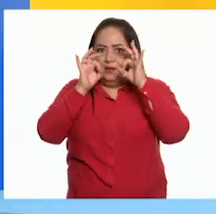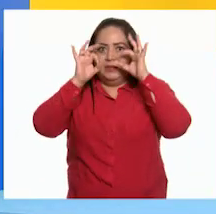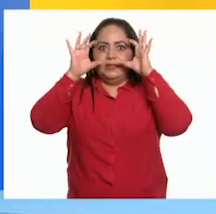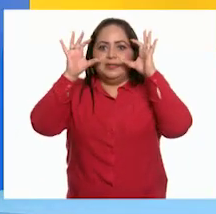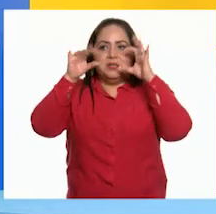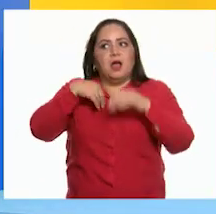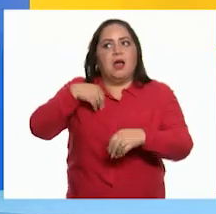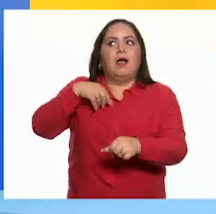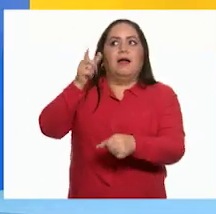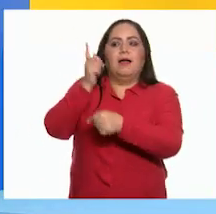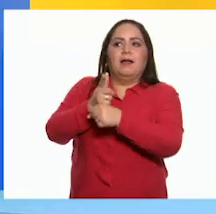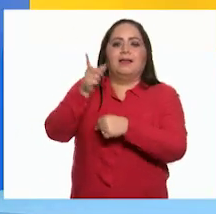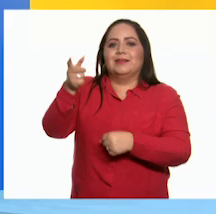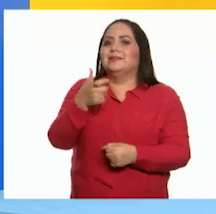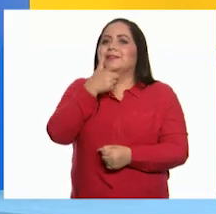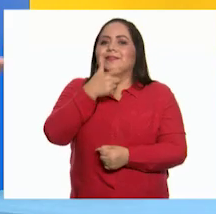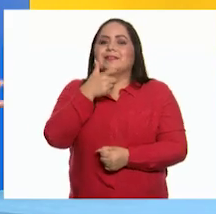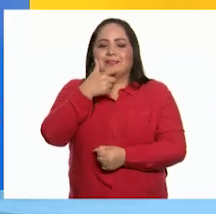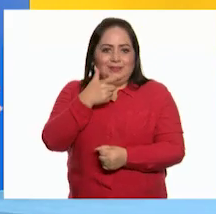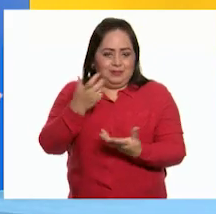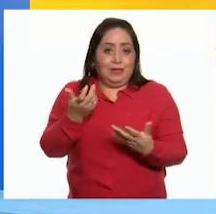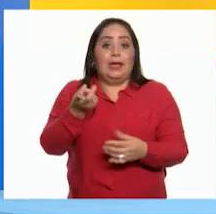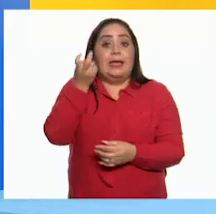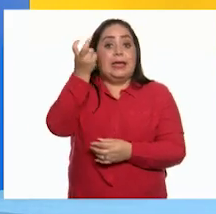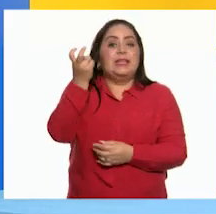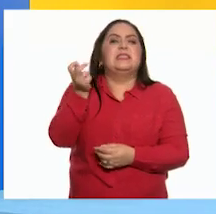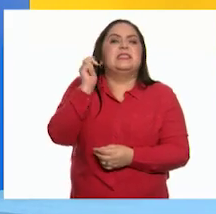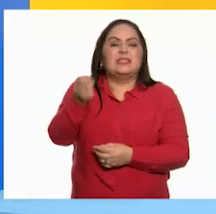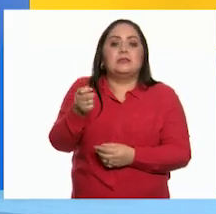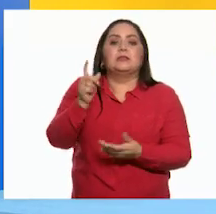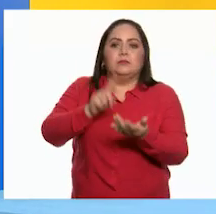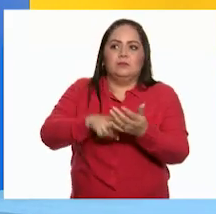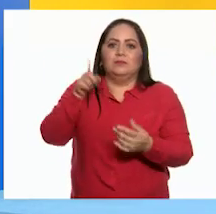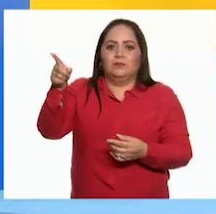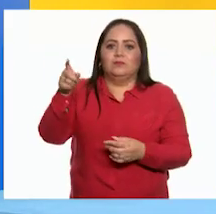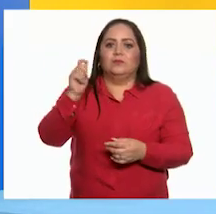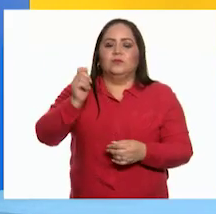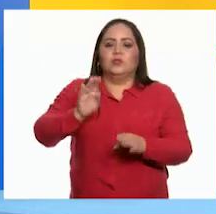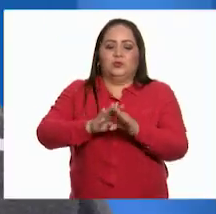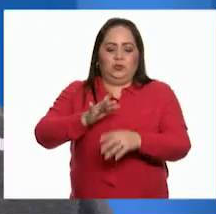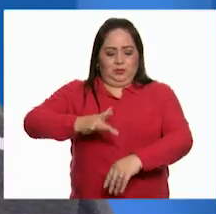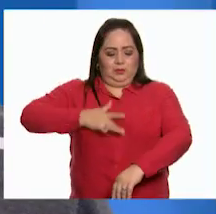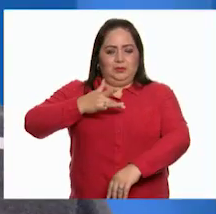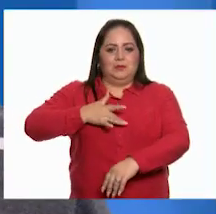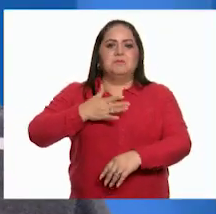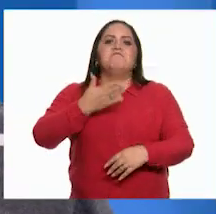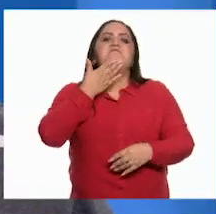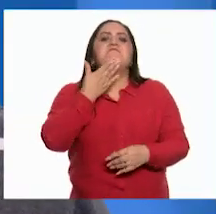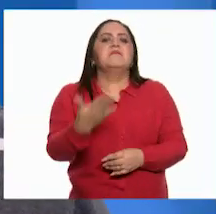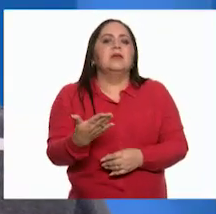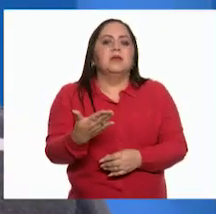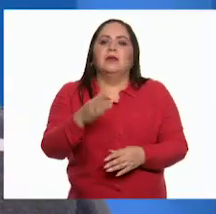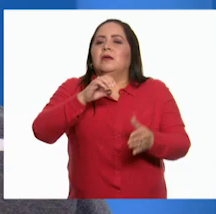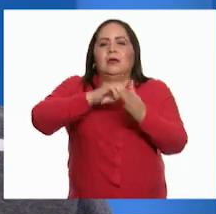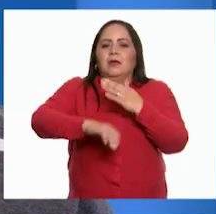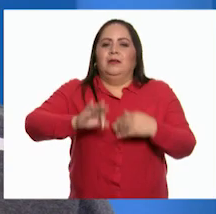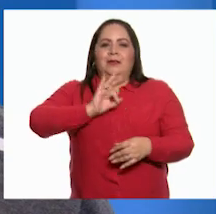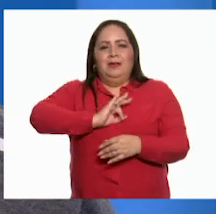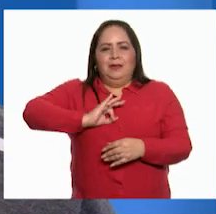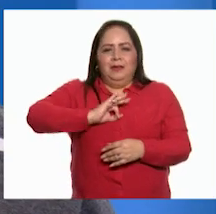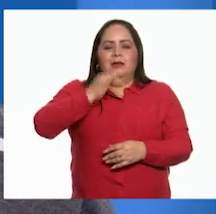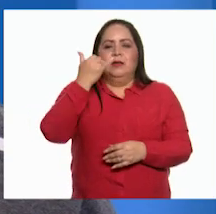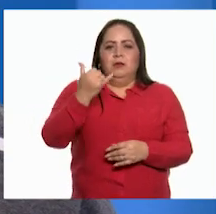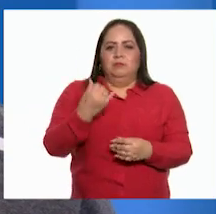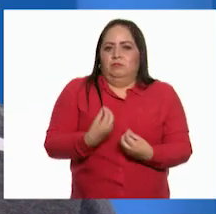abiertos me doy cuenta que estaba sonriendo. Eso quiere decir que estás manifestando un sentimiento favorable como la felicidad